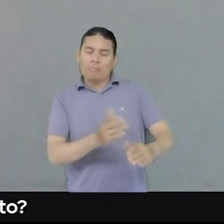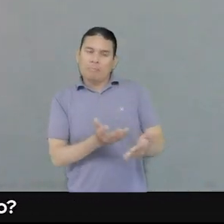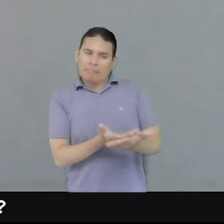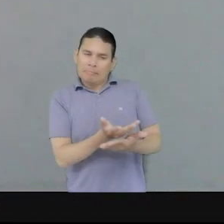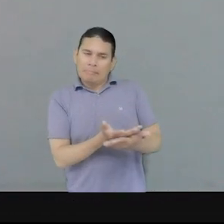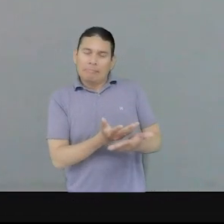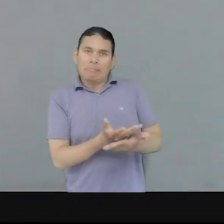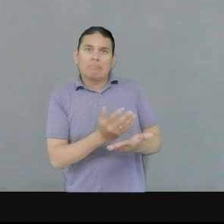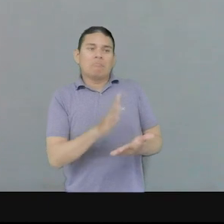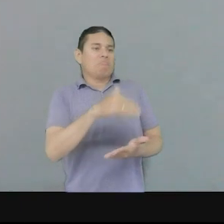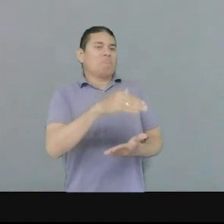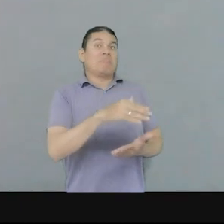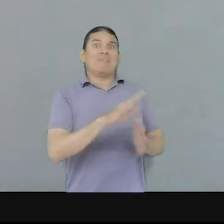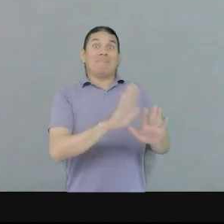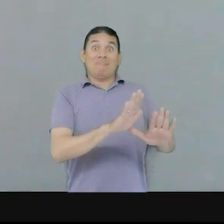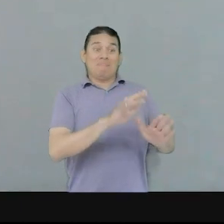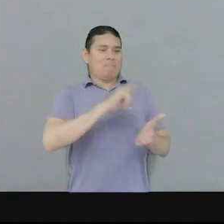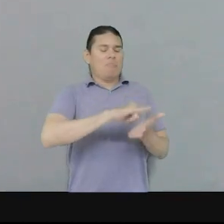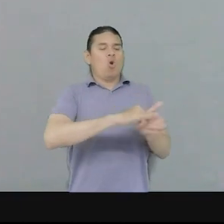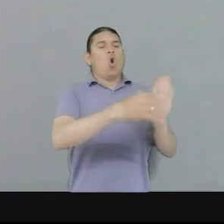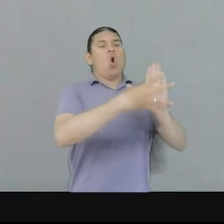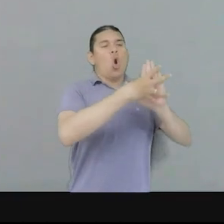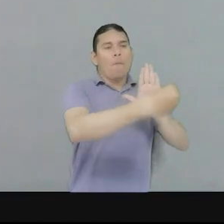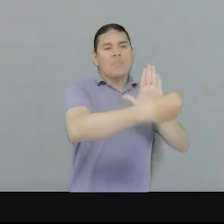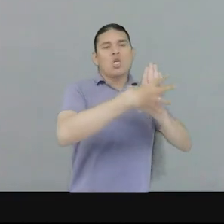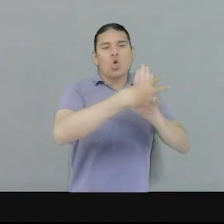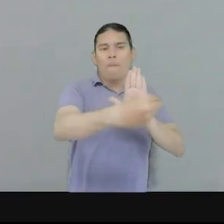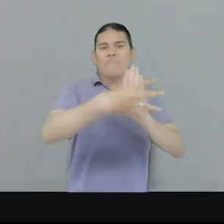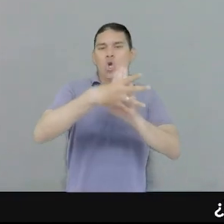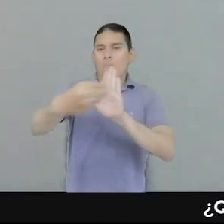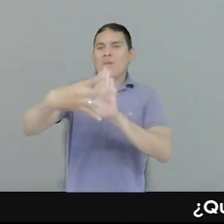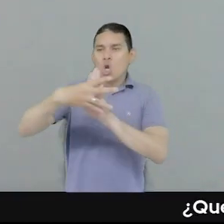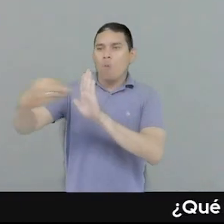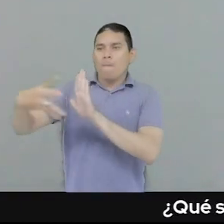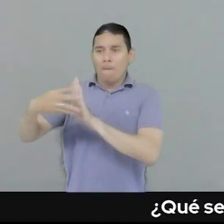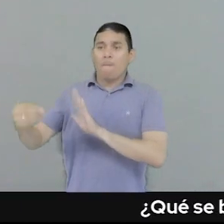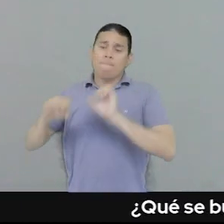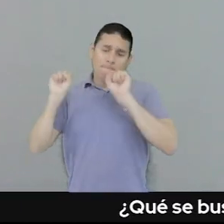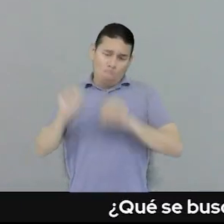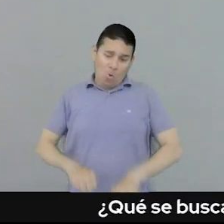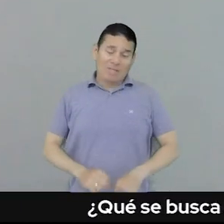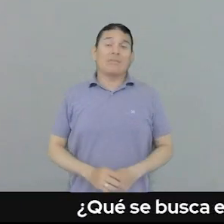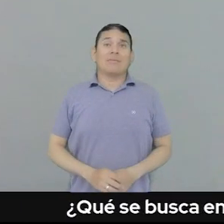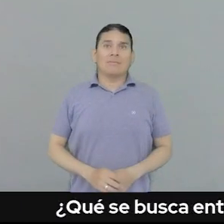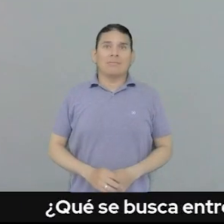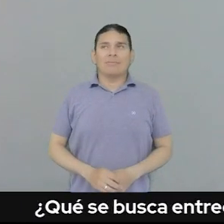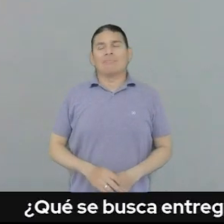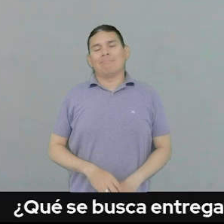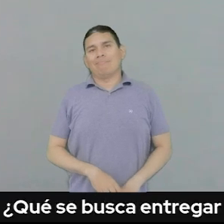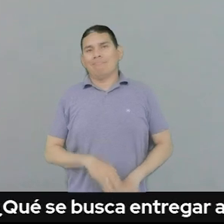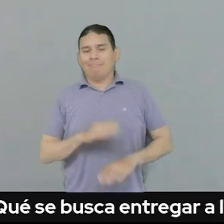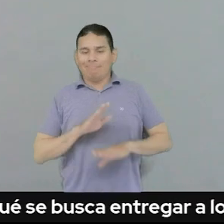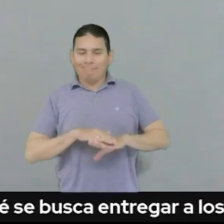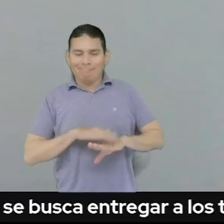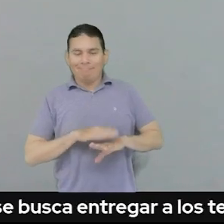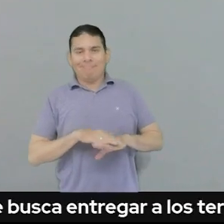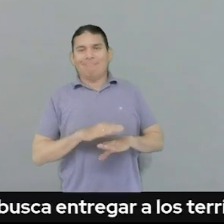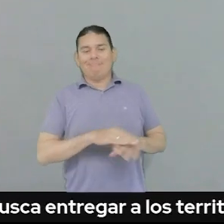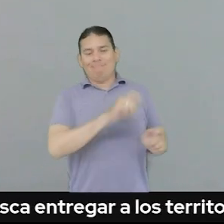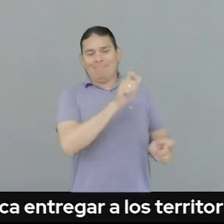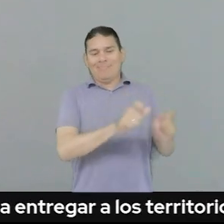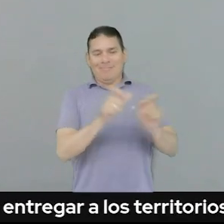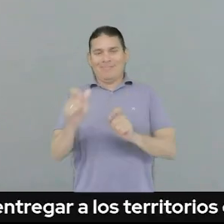discapacidad para que puedan replicar esa experiencia en cada uno de sus territorios. Entonces, esta sea la oportunidad para